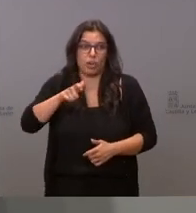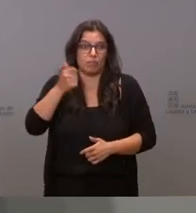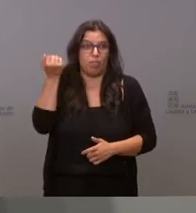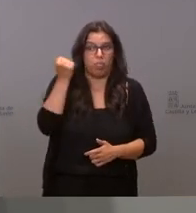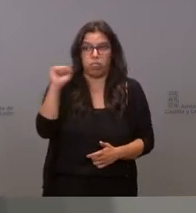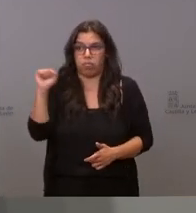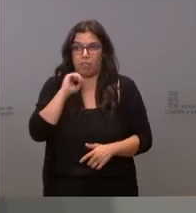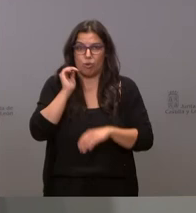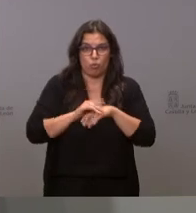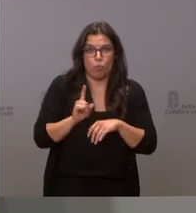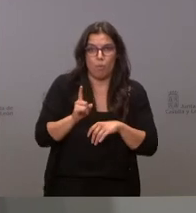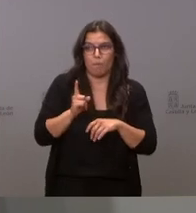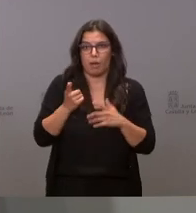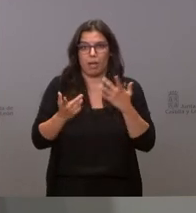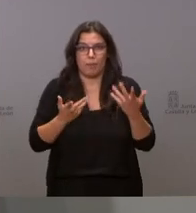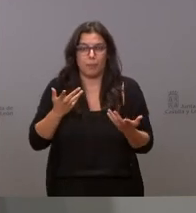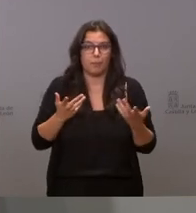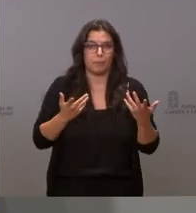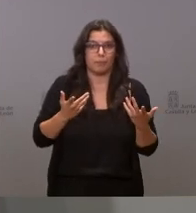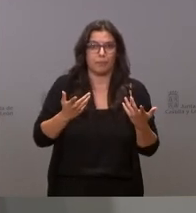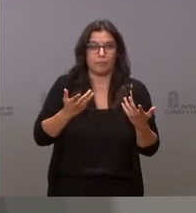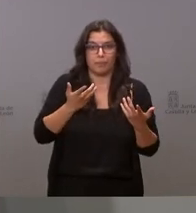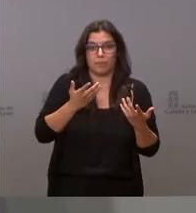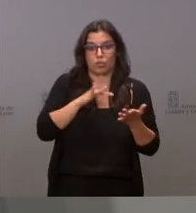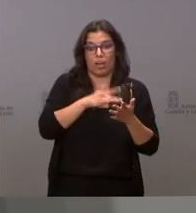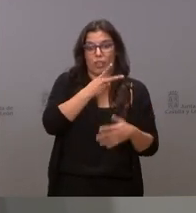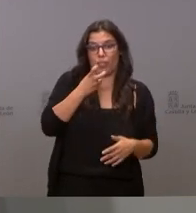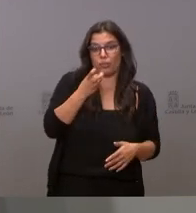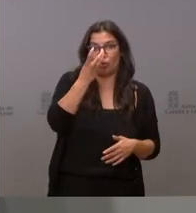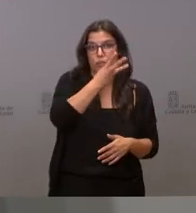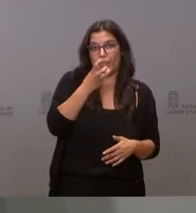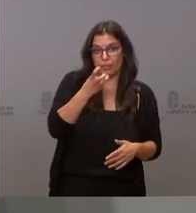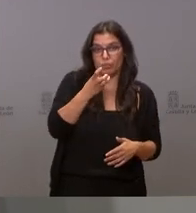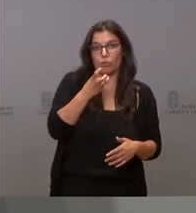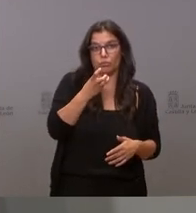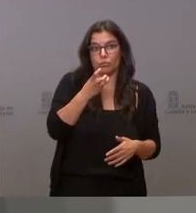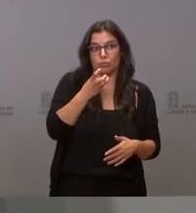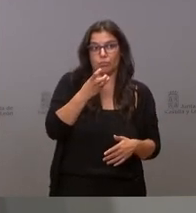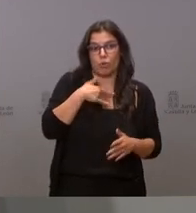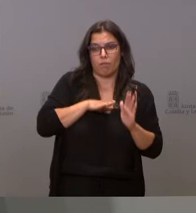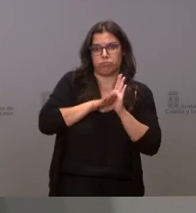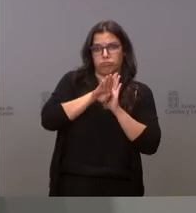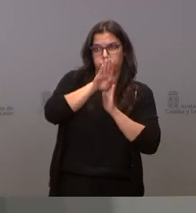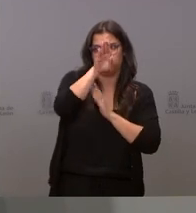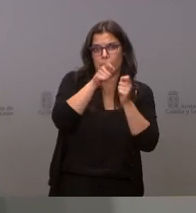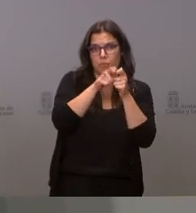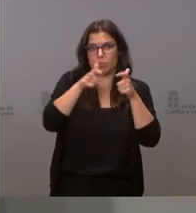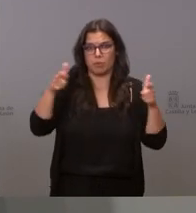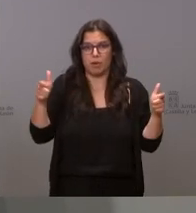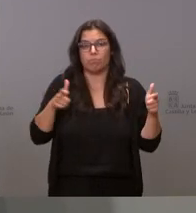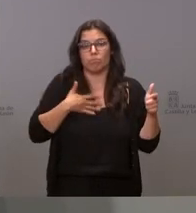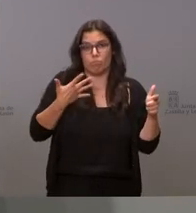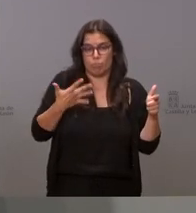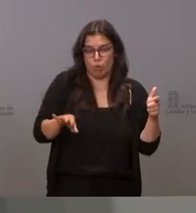las medidas es decir si estamos en 200 o 300 pues si tenemos esta pendiente de crecimiento que tenemos pues es muy posible